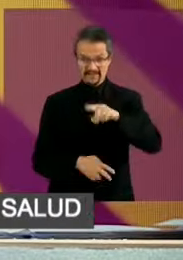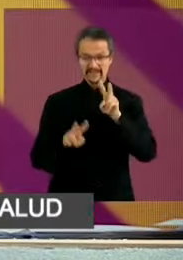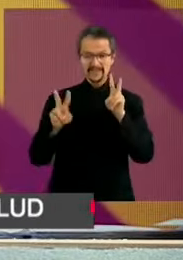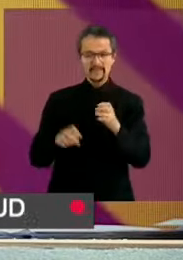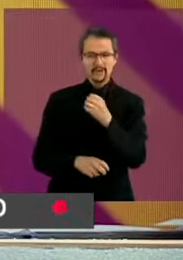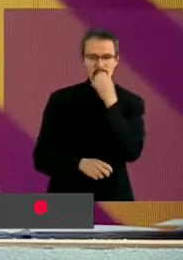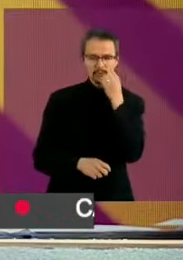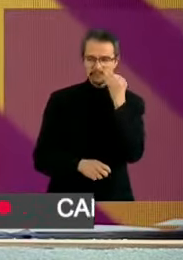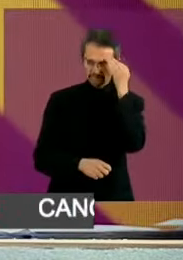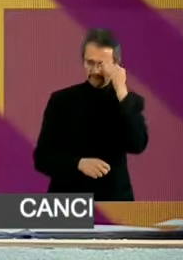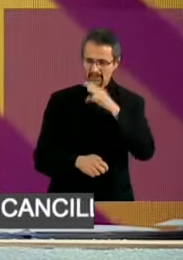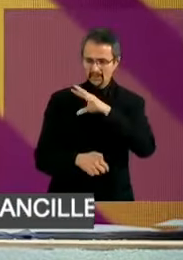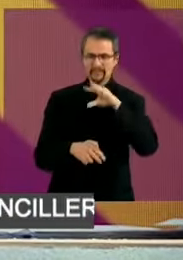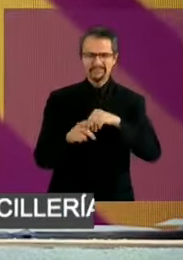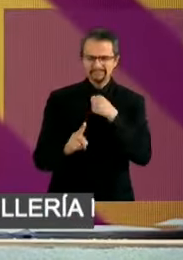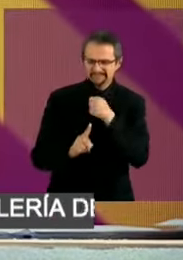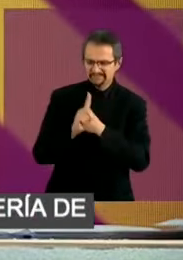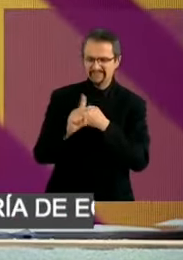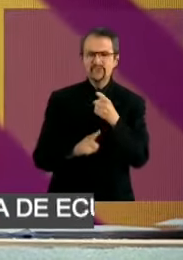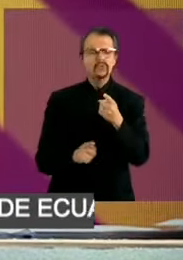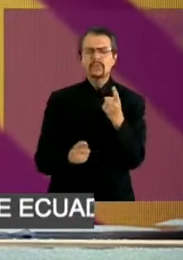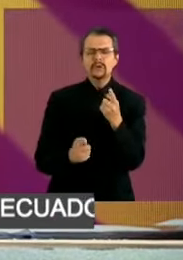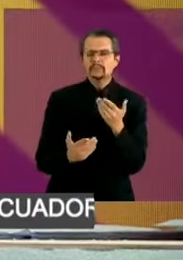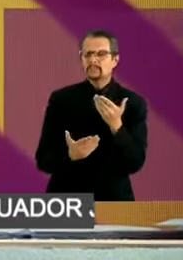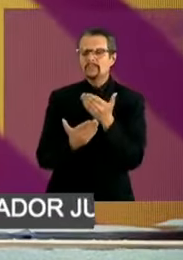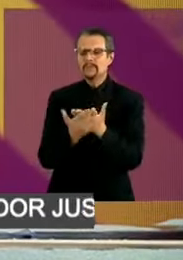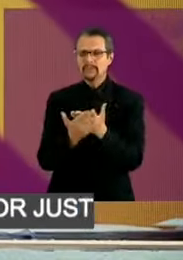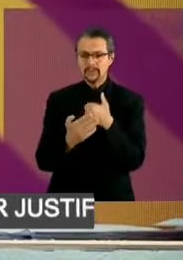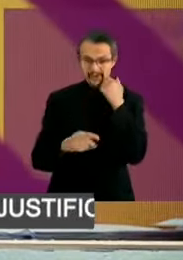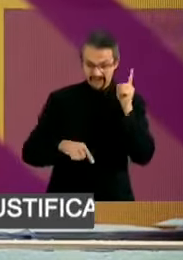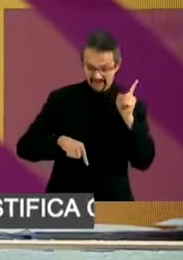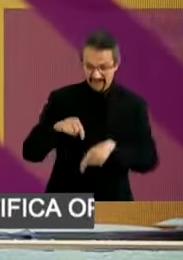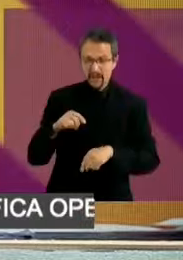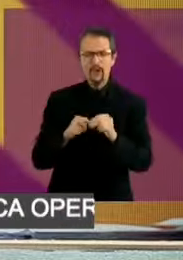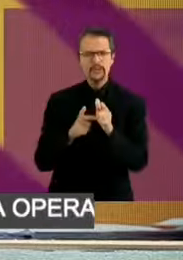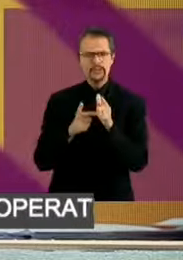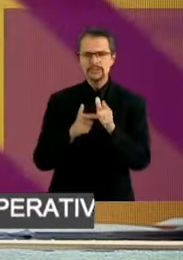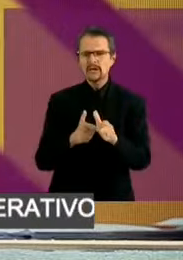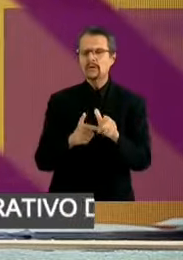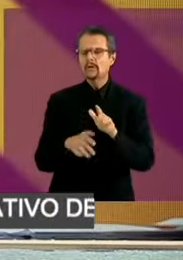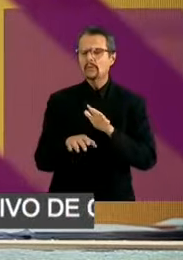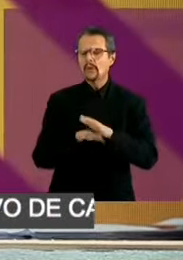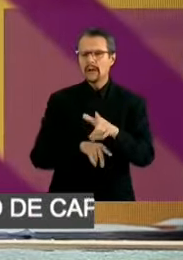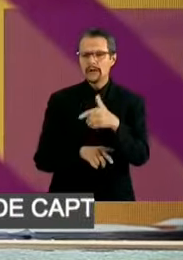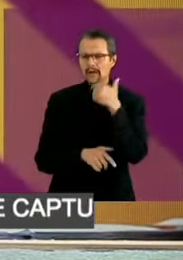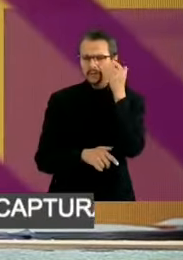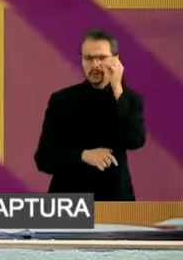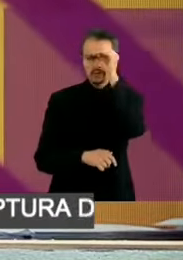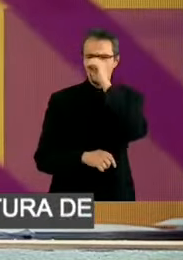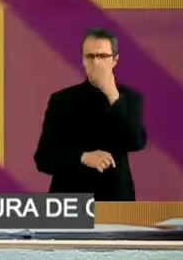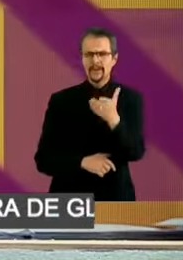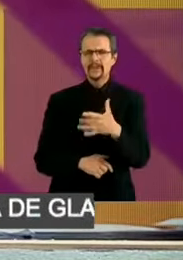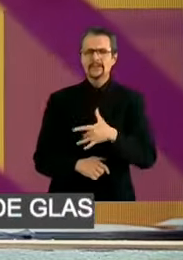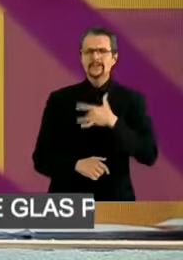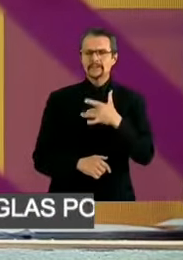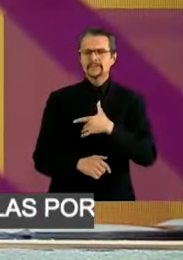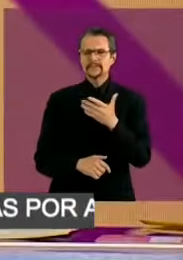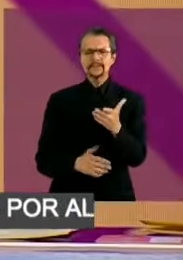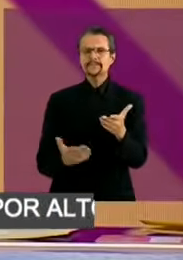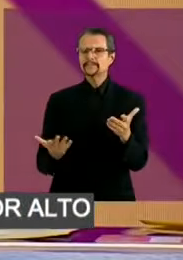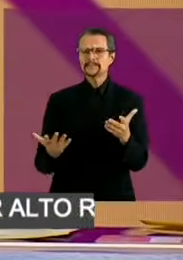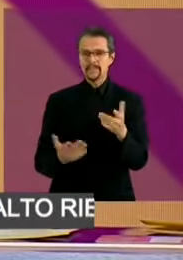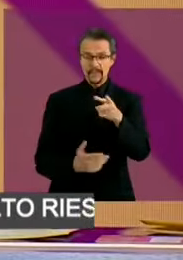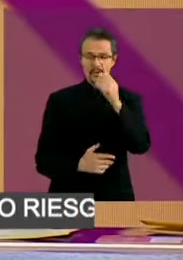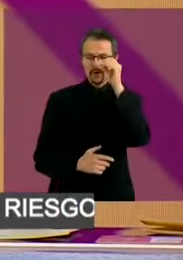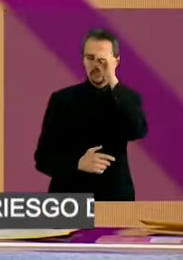¿Usted qué propondría? ¿Desaparecerlas? ¿Mantenerlas? ¿Incrementarlas? ¿Cuál es su posición? ¿Cuál sería en caso de ganar su estrategia? Lo